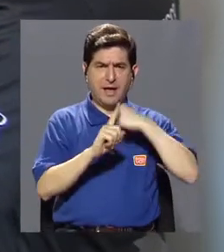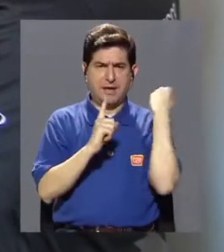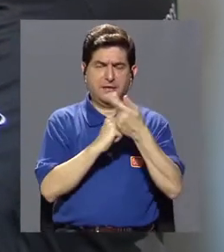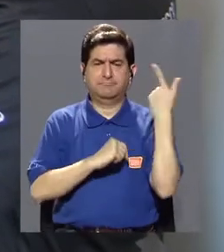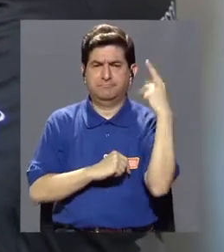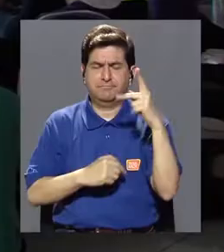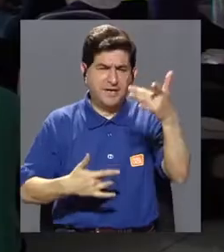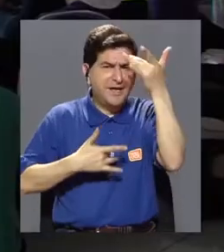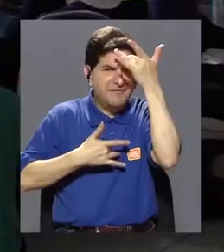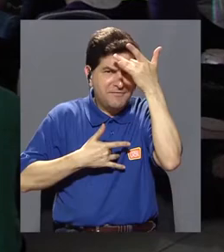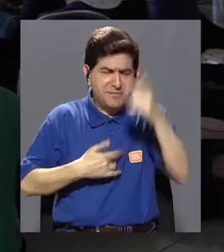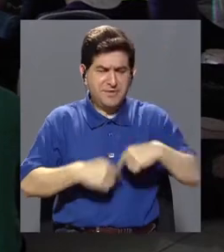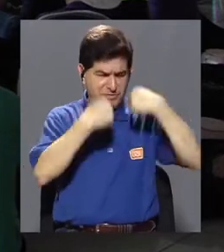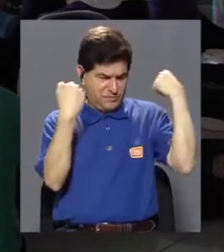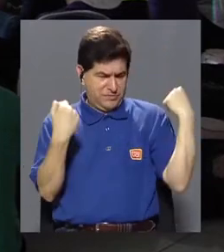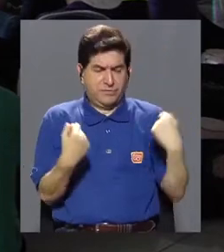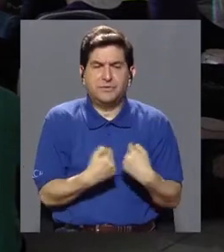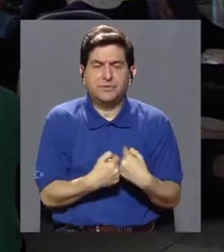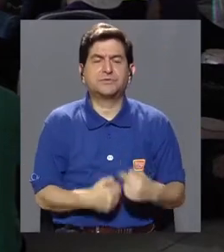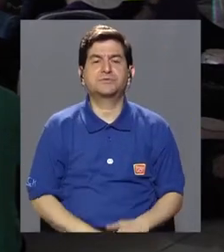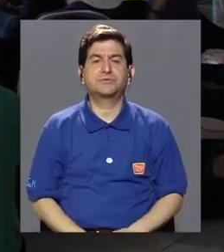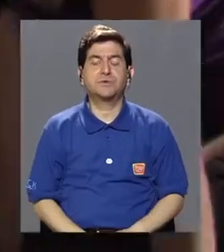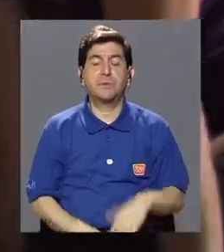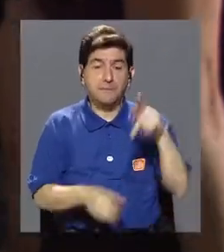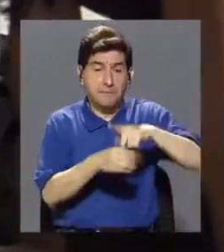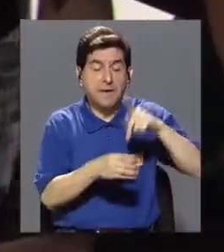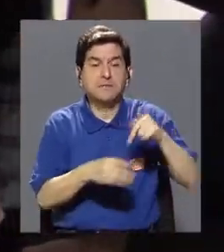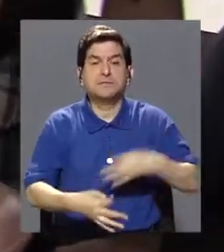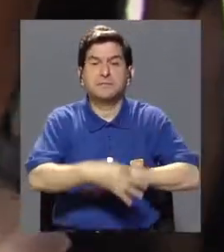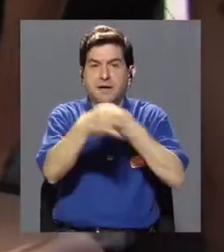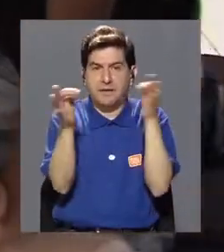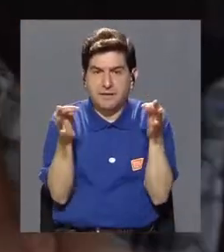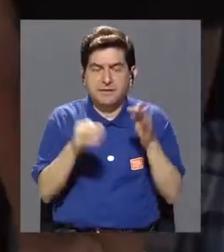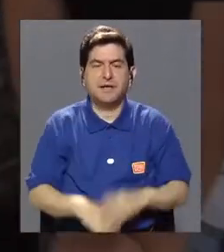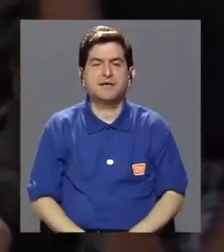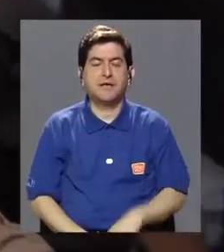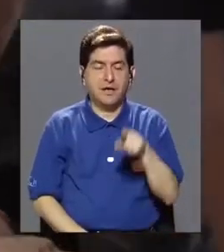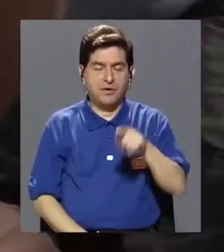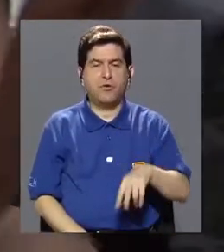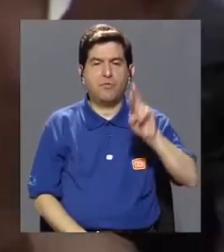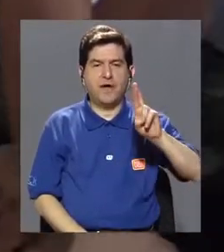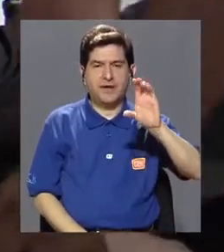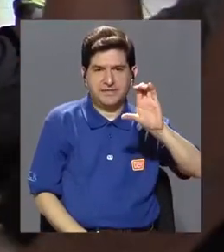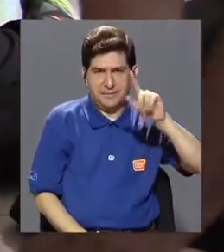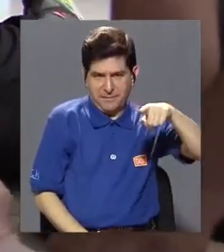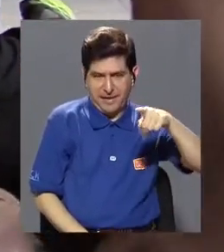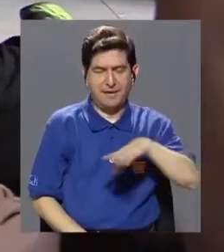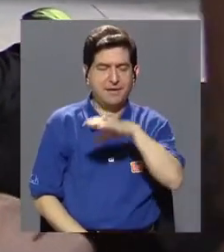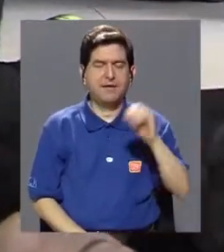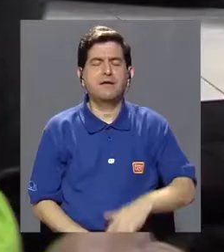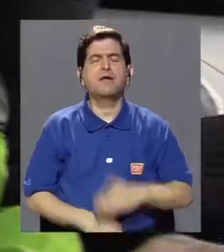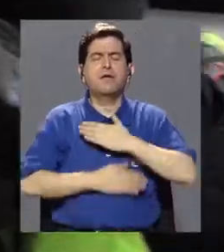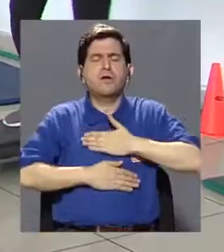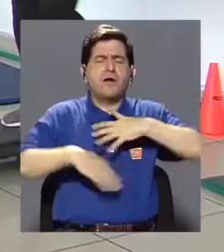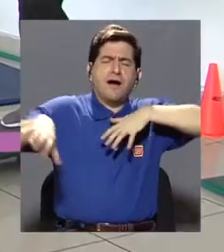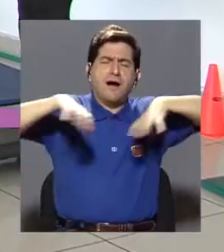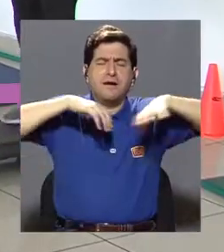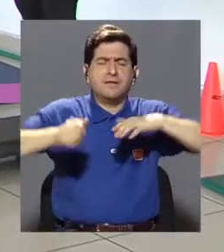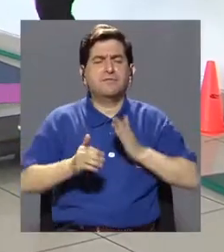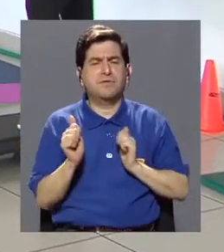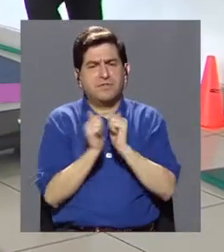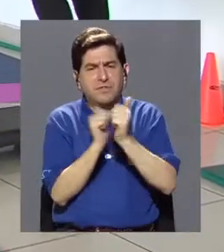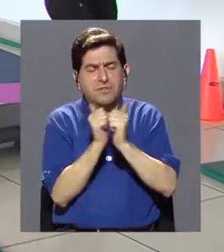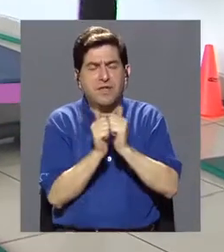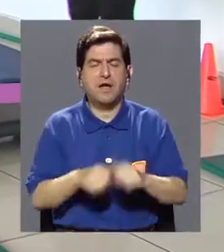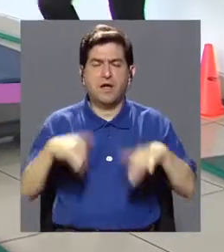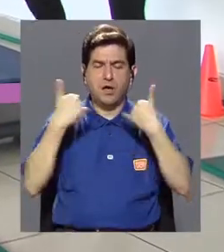los factores de riesgo de enfermedades cardiovasculares, a participar en talleres como el de resucitación cardiopulmonar y a disfrutar de actividades